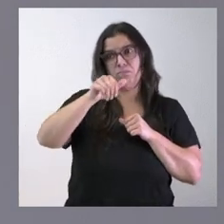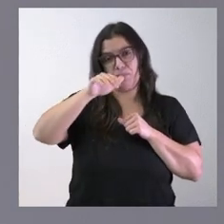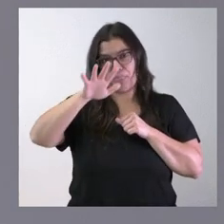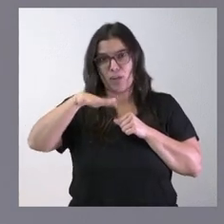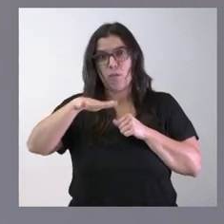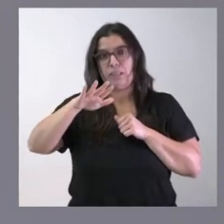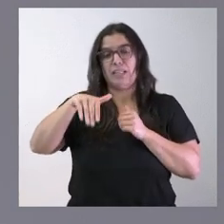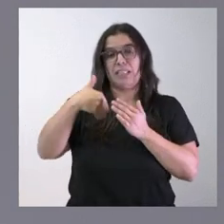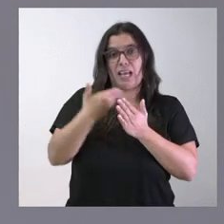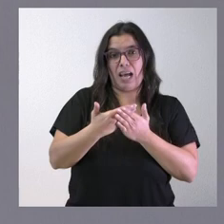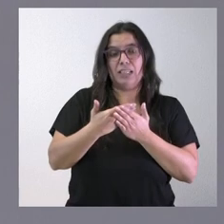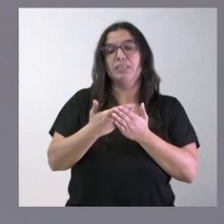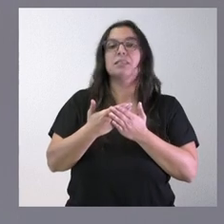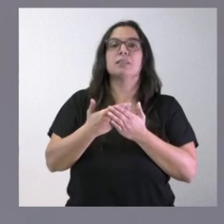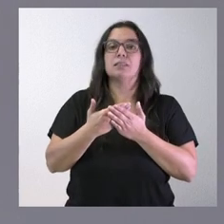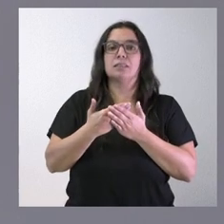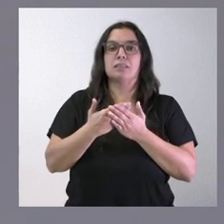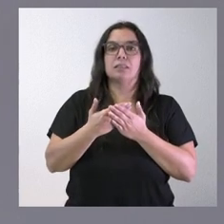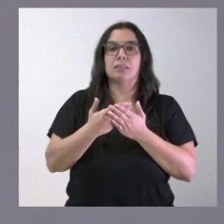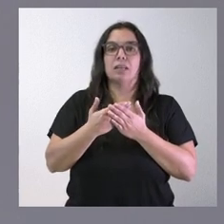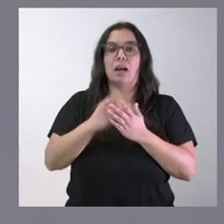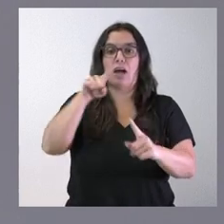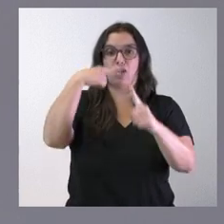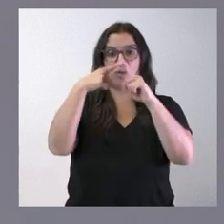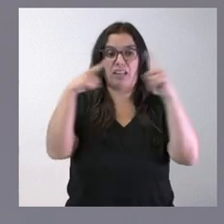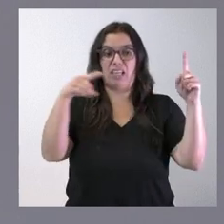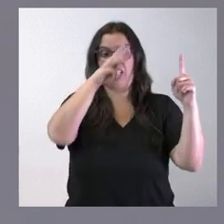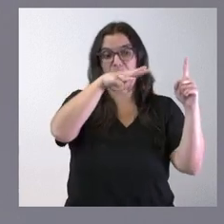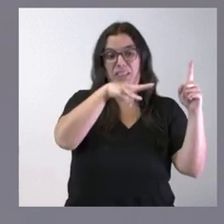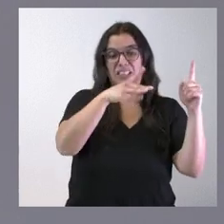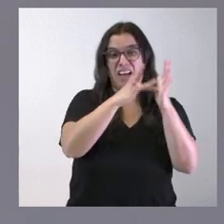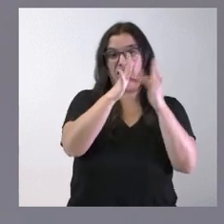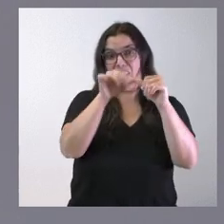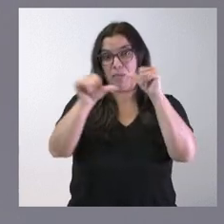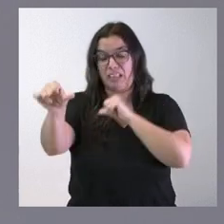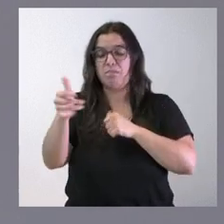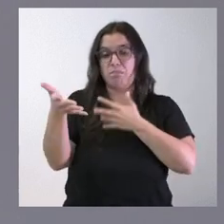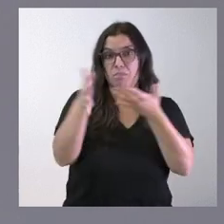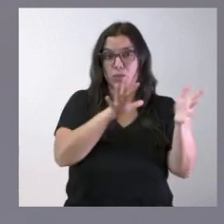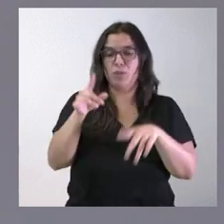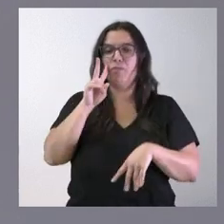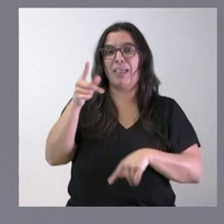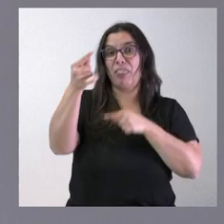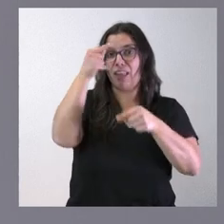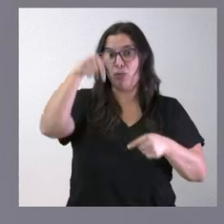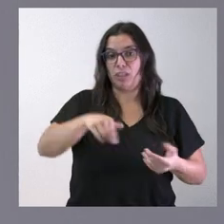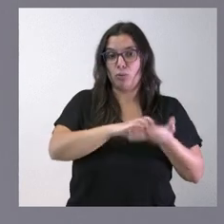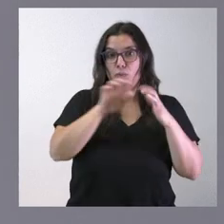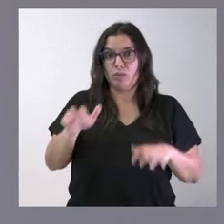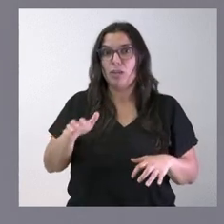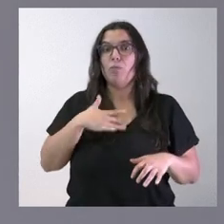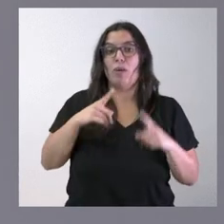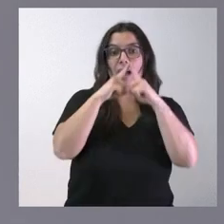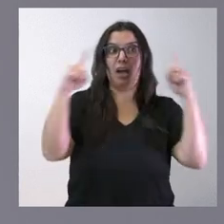hasta que acabe el primer trimestre del año, como estas cifras de nuestra comunidad autónoma, puede que sean en términos